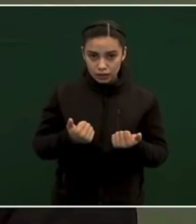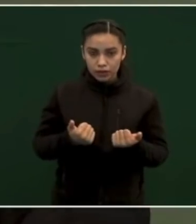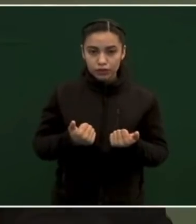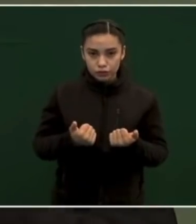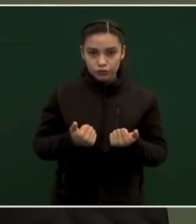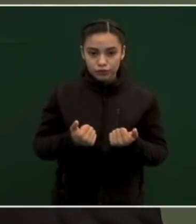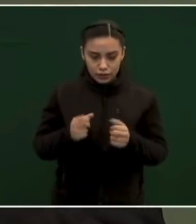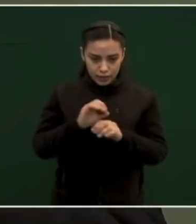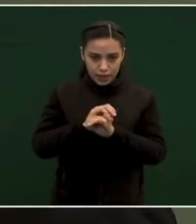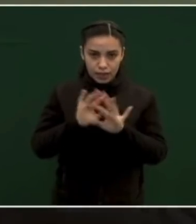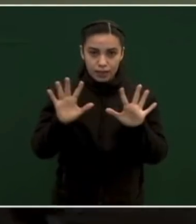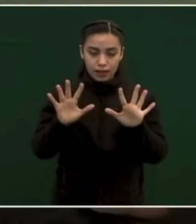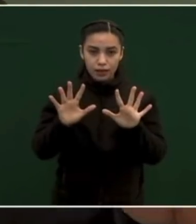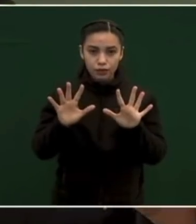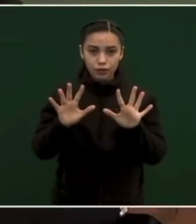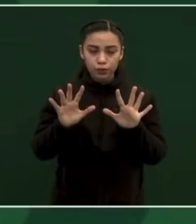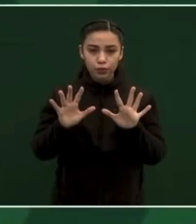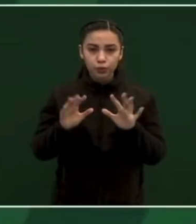A ver,